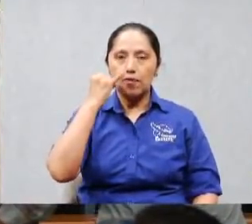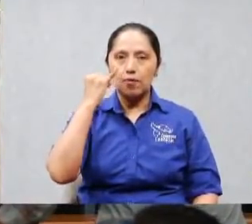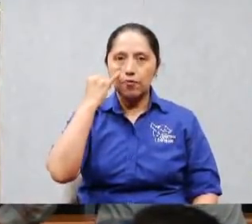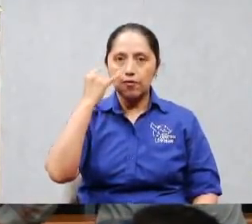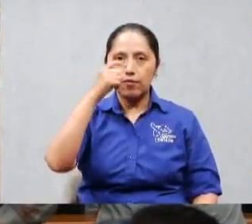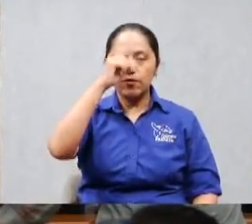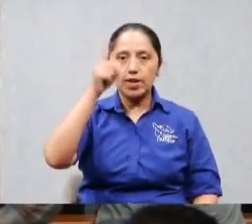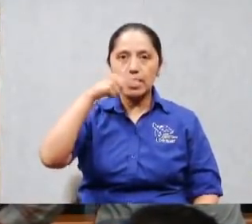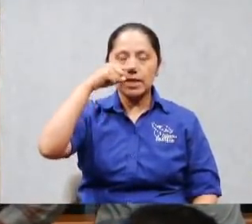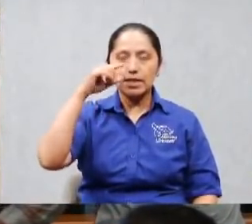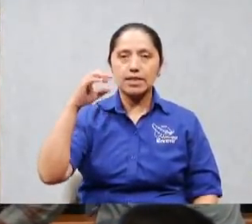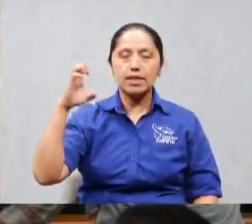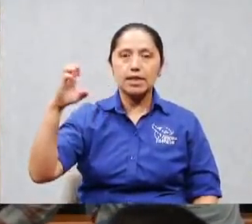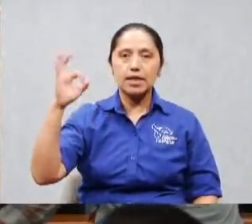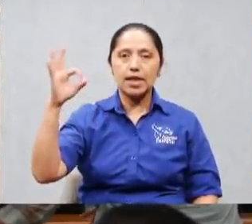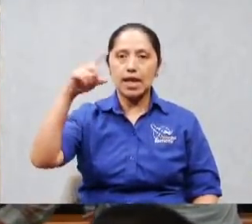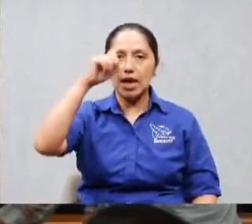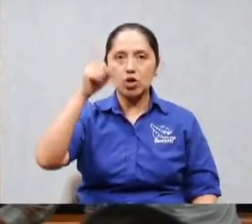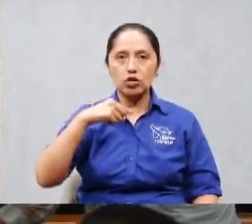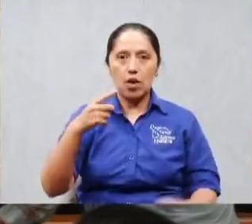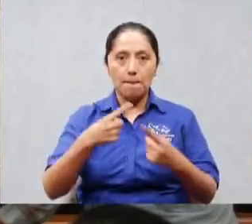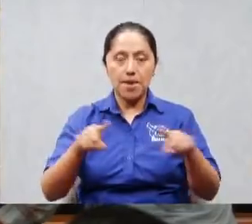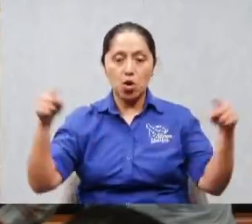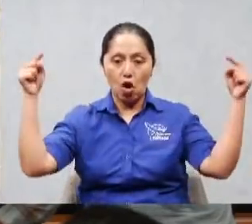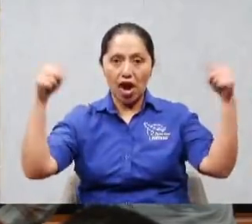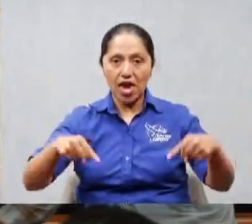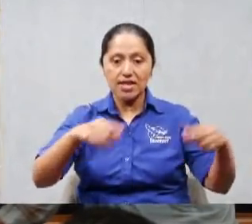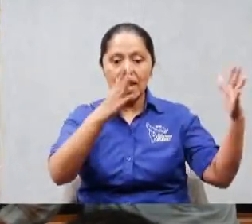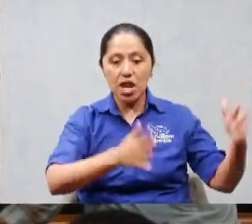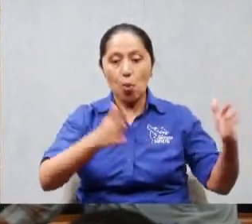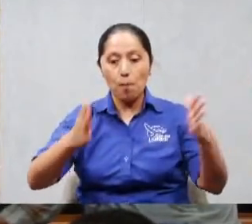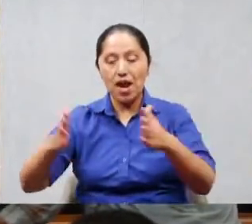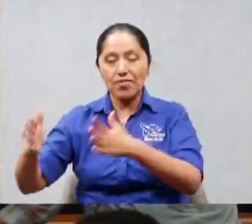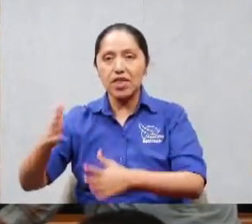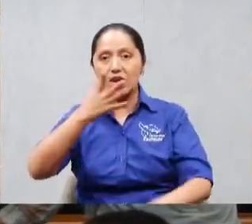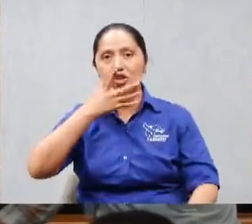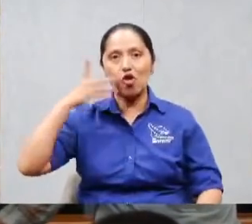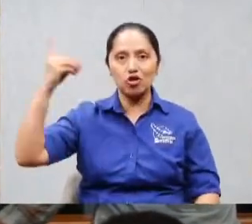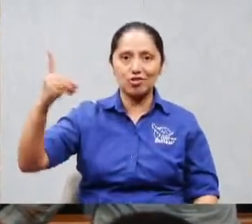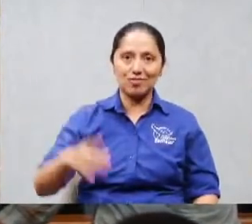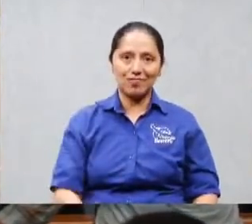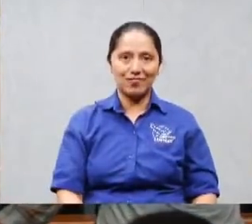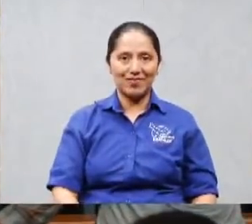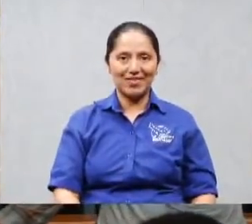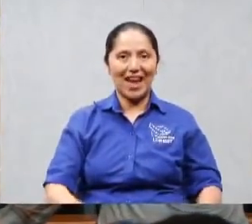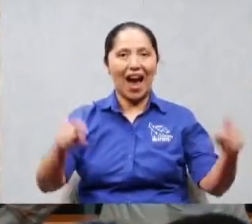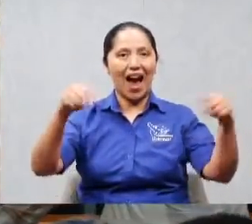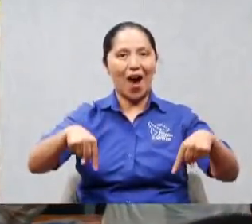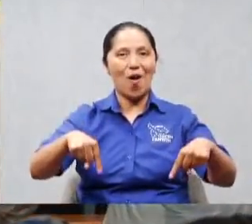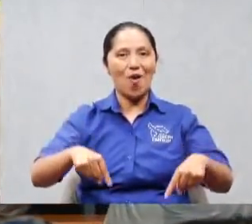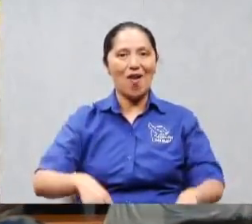plan de Dios no me van a resultar los patojos ahora hermano cabal Dios me habló